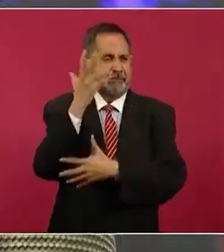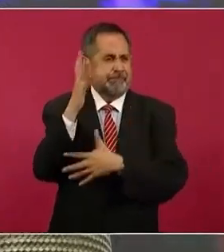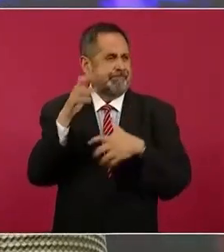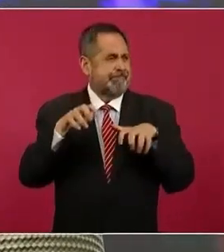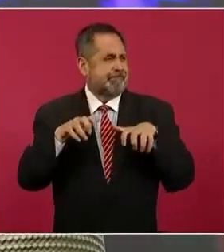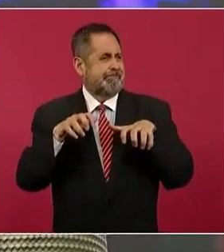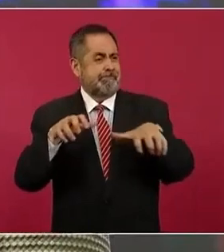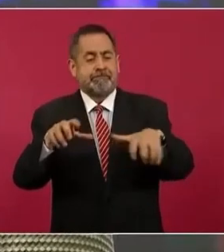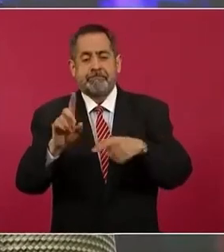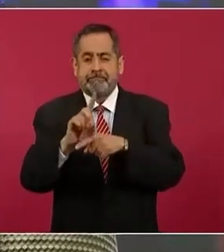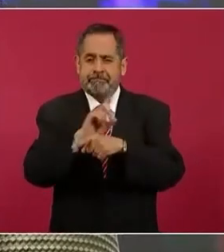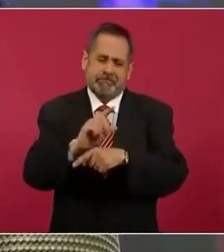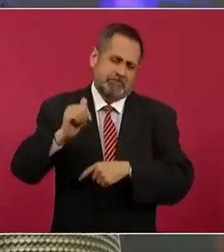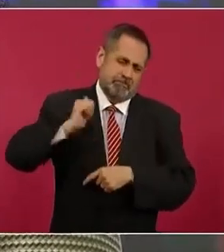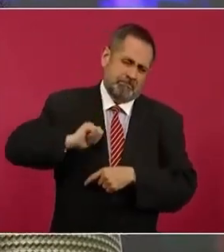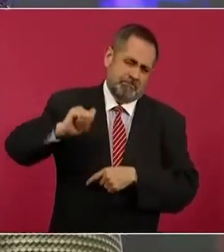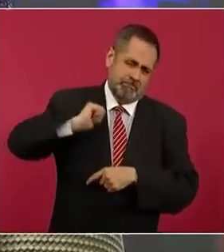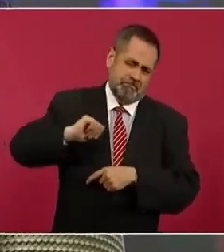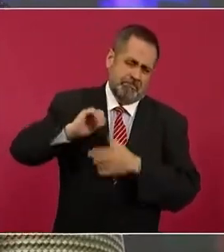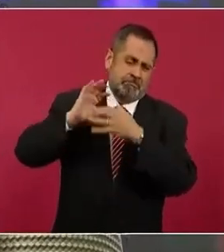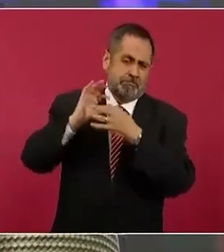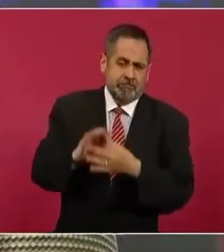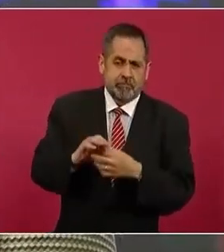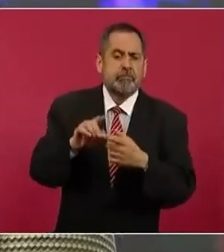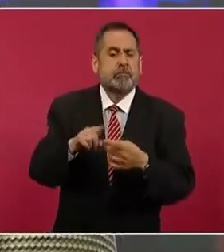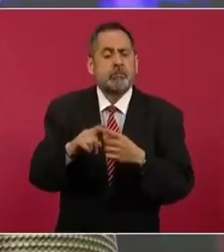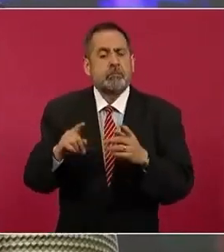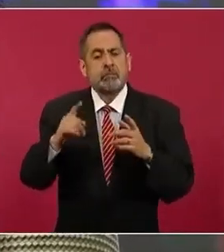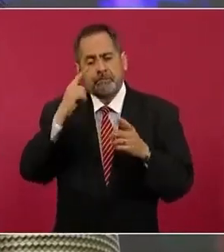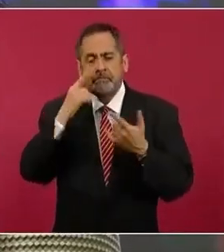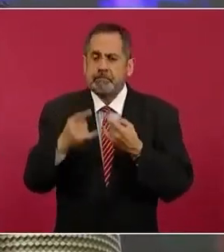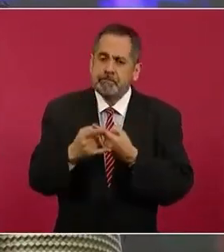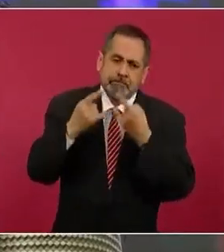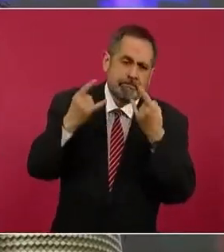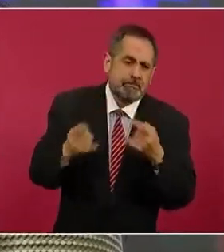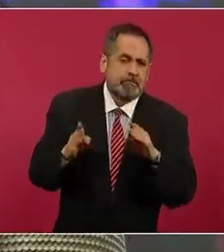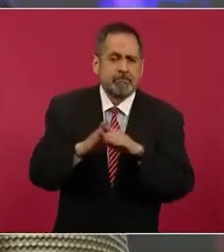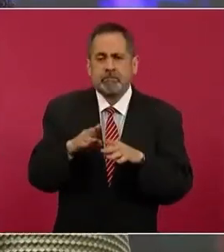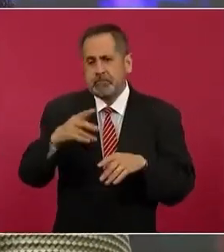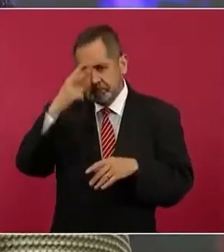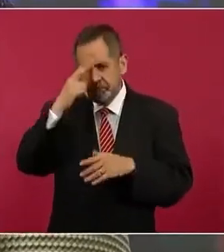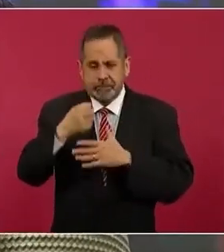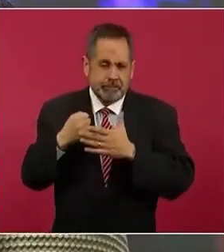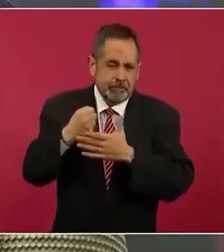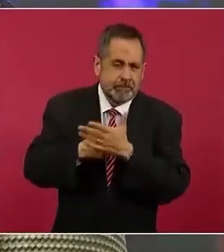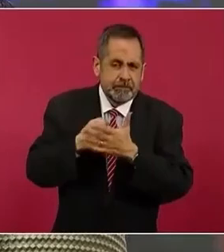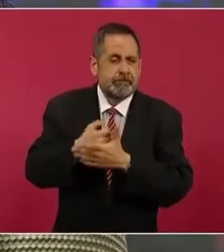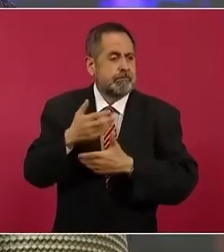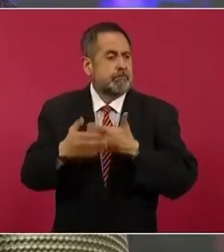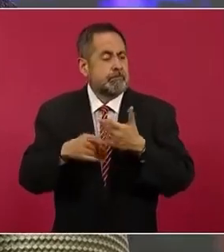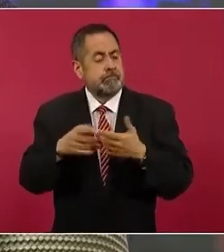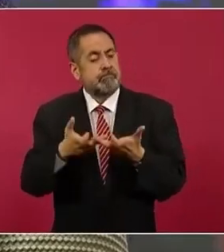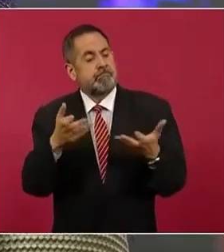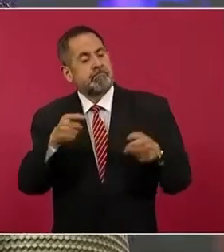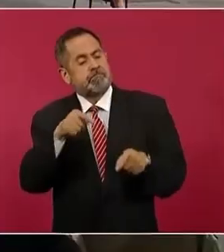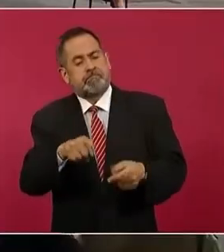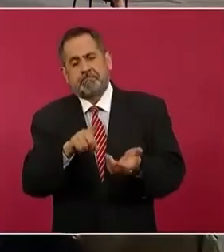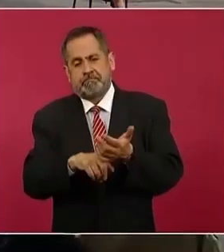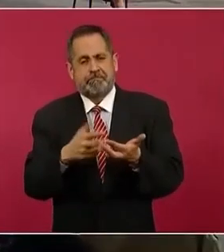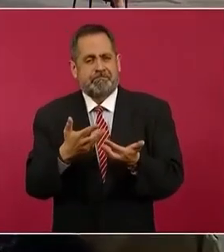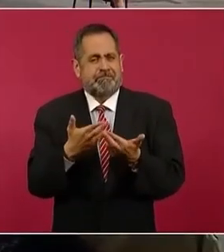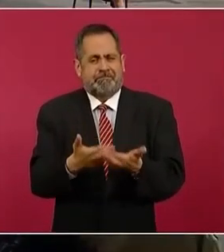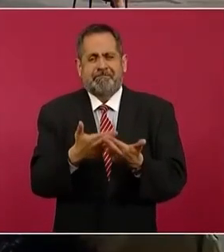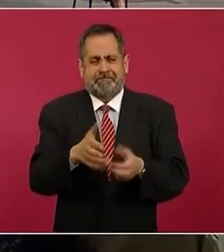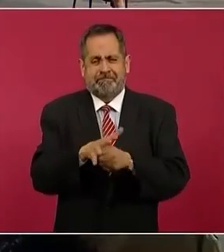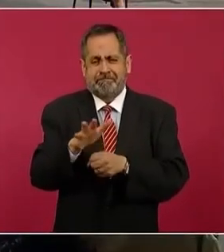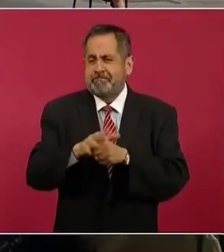desde lo prehispánico hasta lo contemporáneo. Es el bosque de la historia, de las luchas de México, de las artes y las culturas. Es el bosque